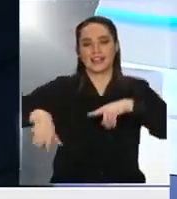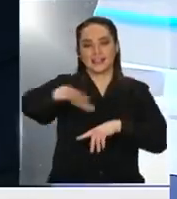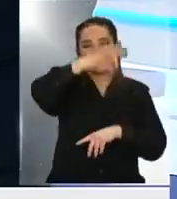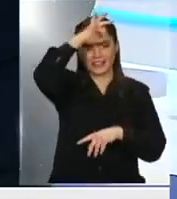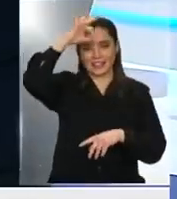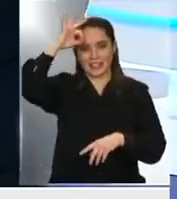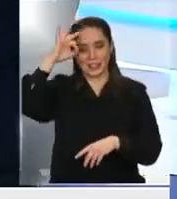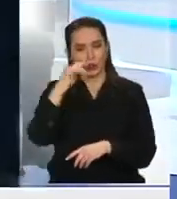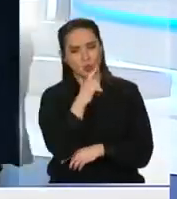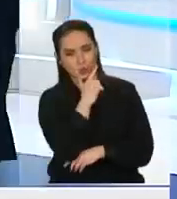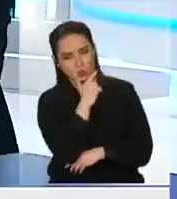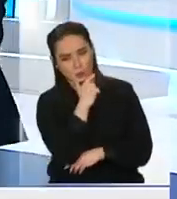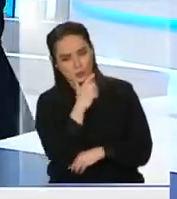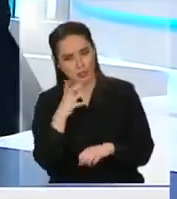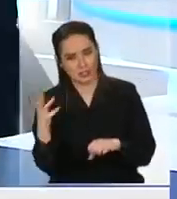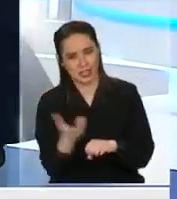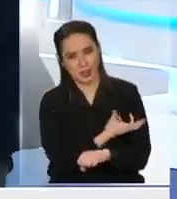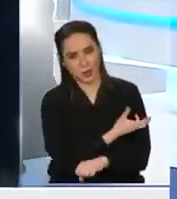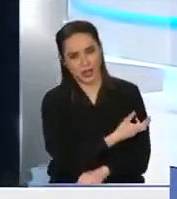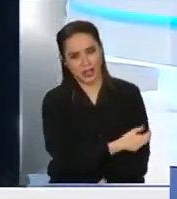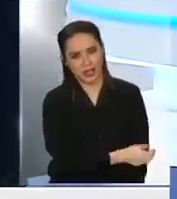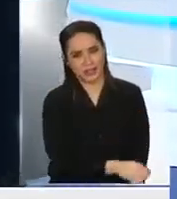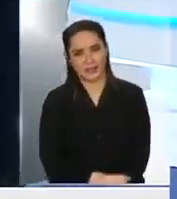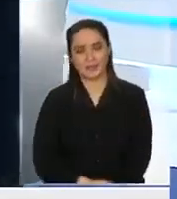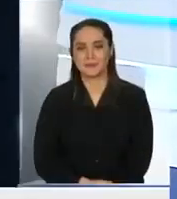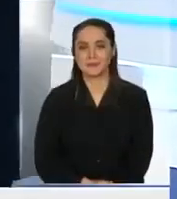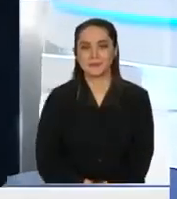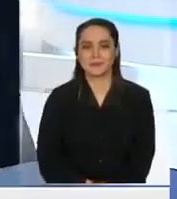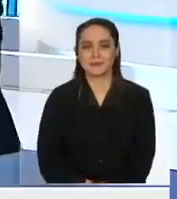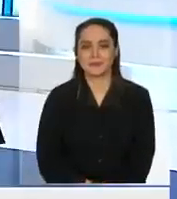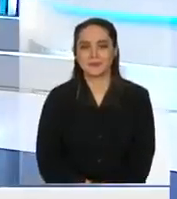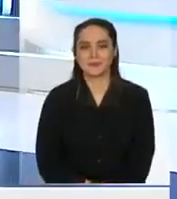sospechosa la hueá. Bombos Fica,